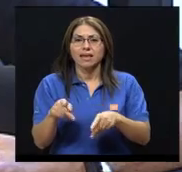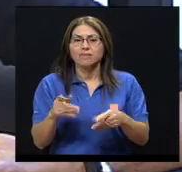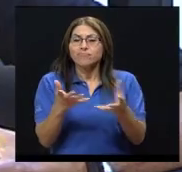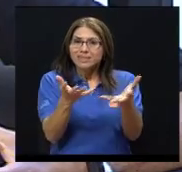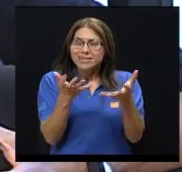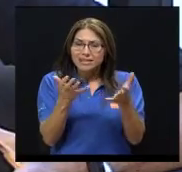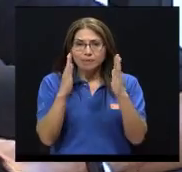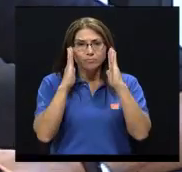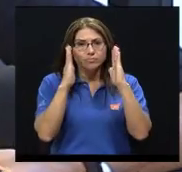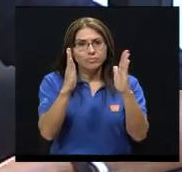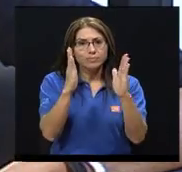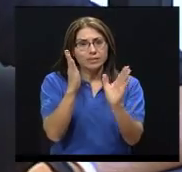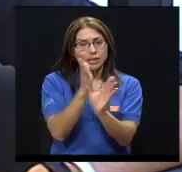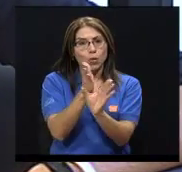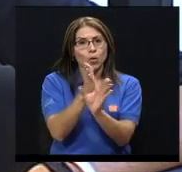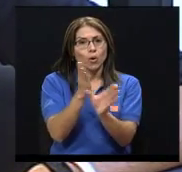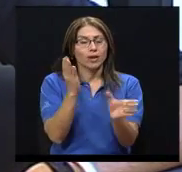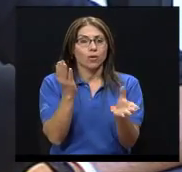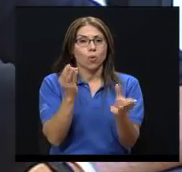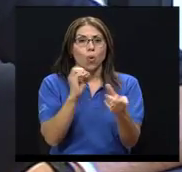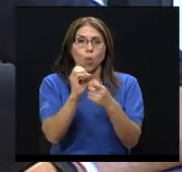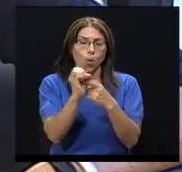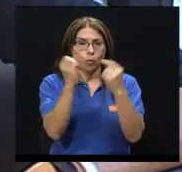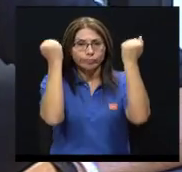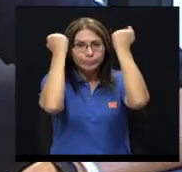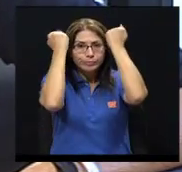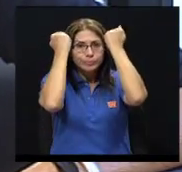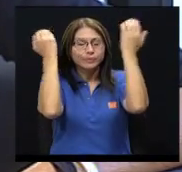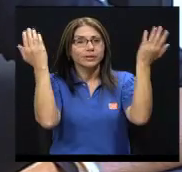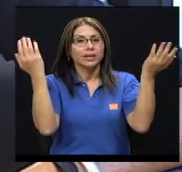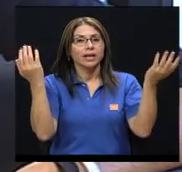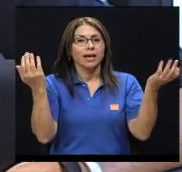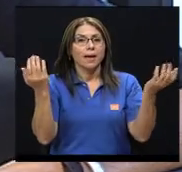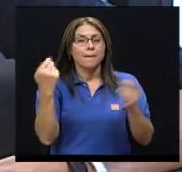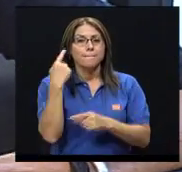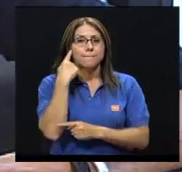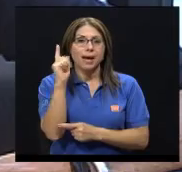del tratamiento psicológico o psiquiátrico